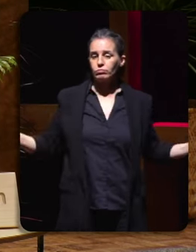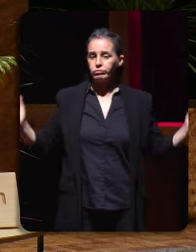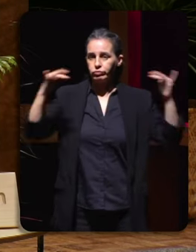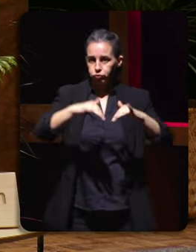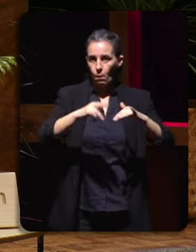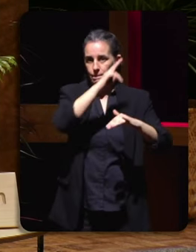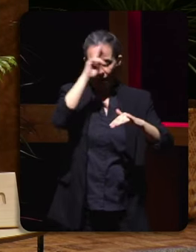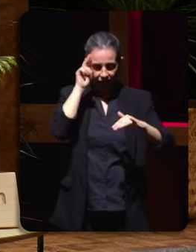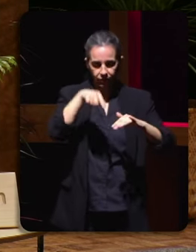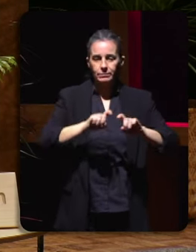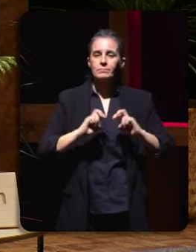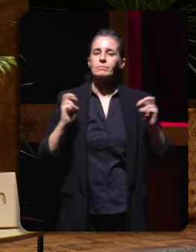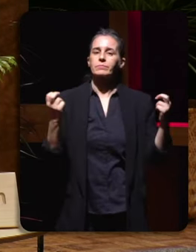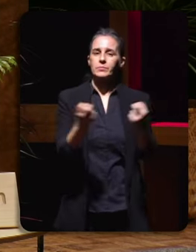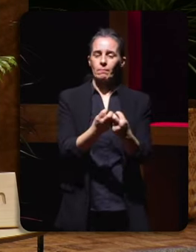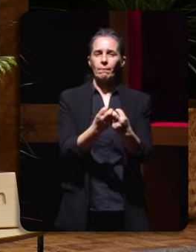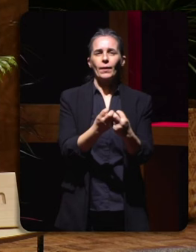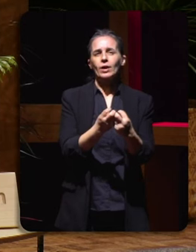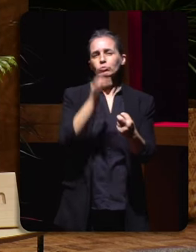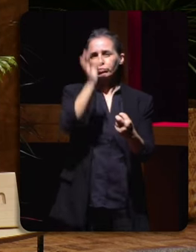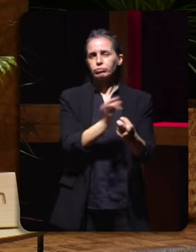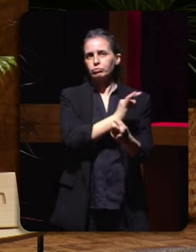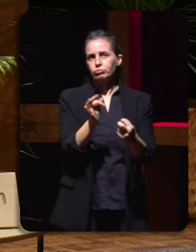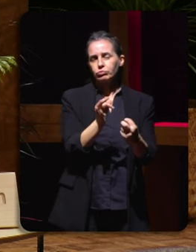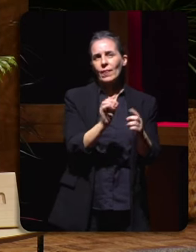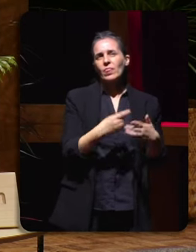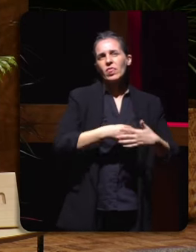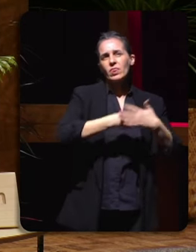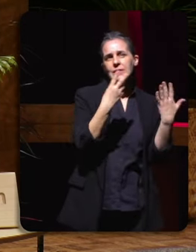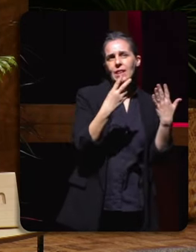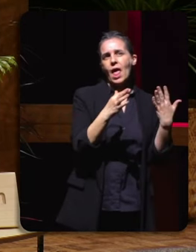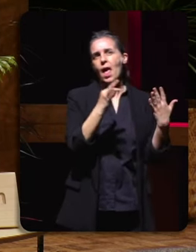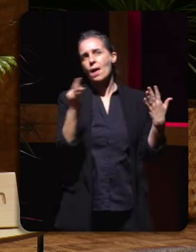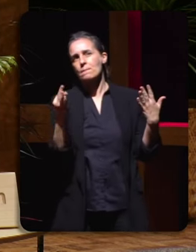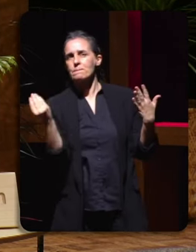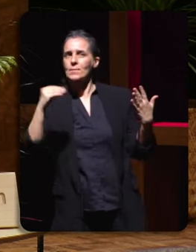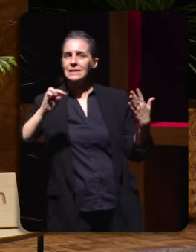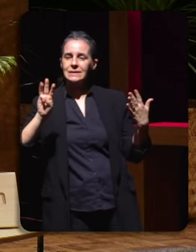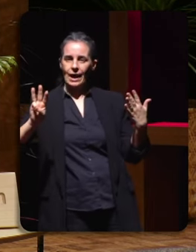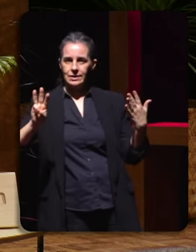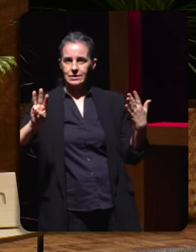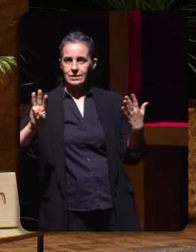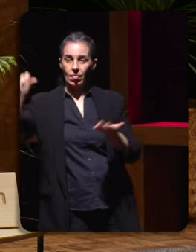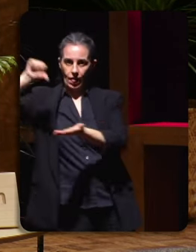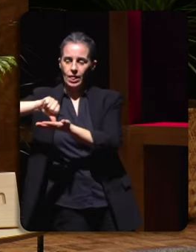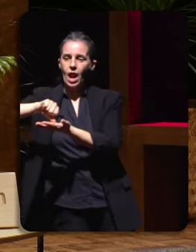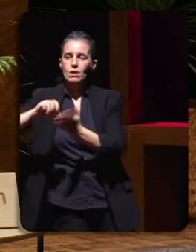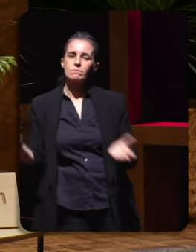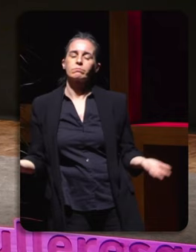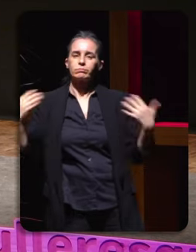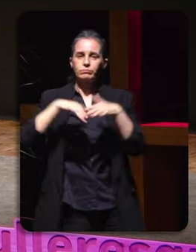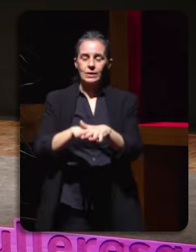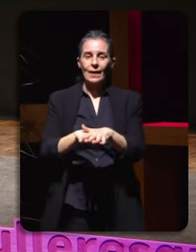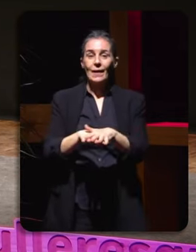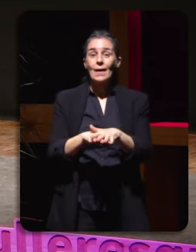éramos pois dezasete máis tres persoas que representaban a redacción central desas vinte persoas só tres éramos mulleres